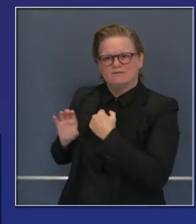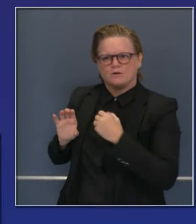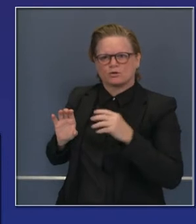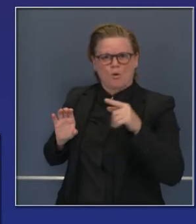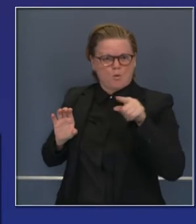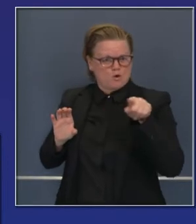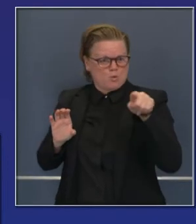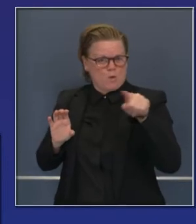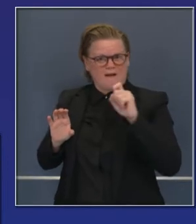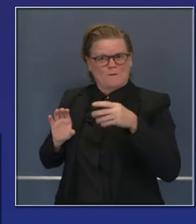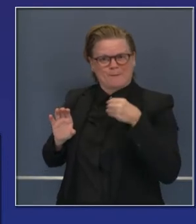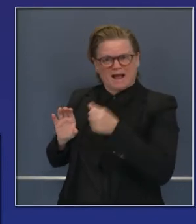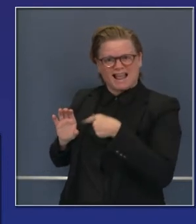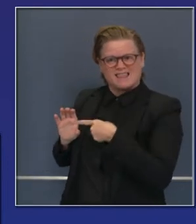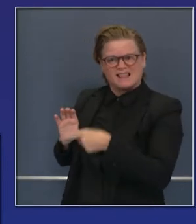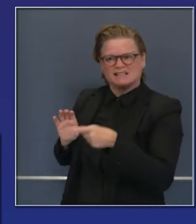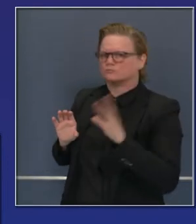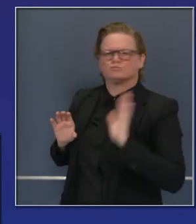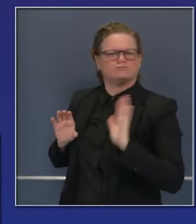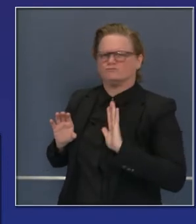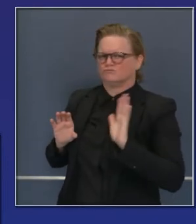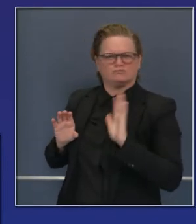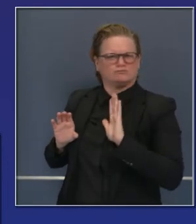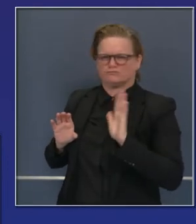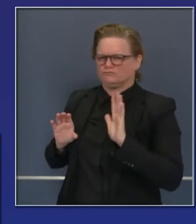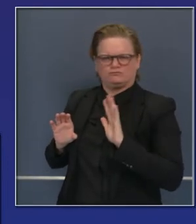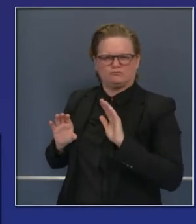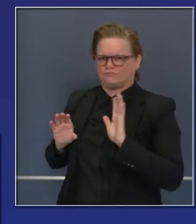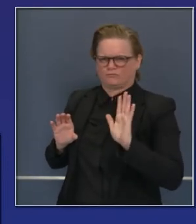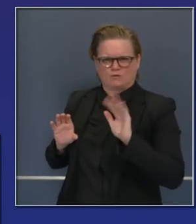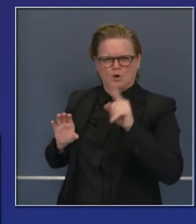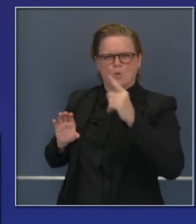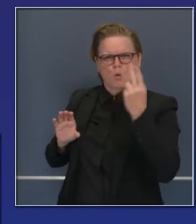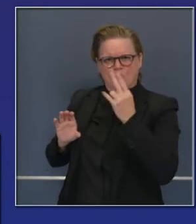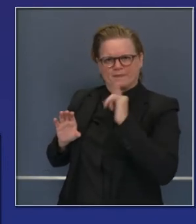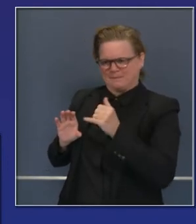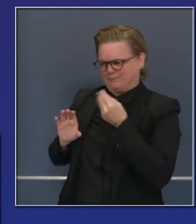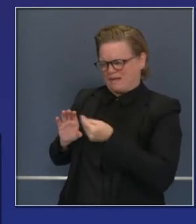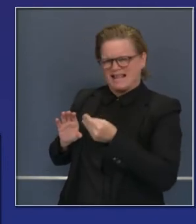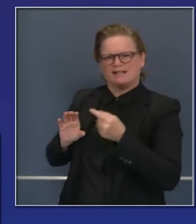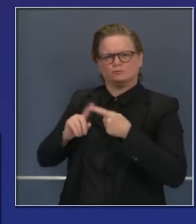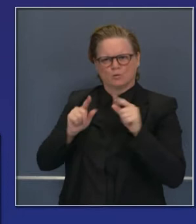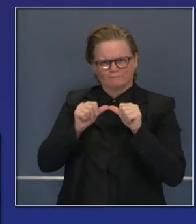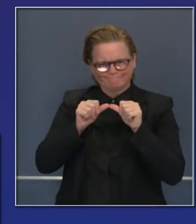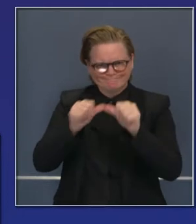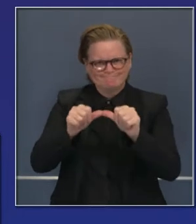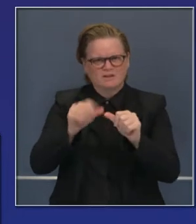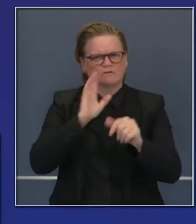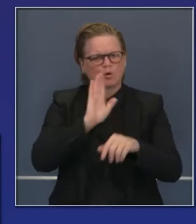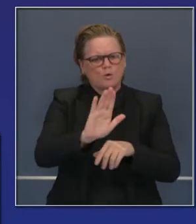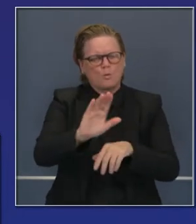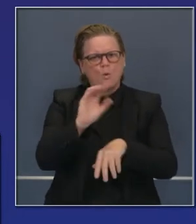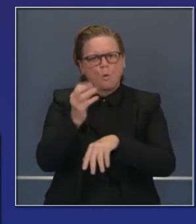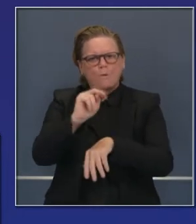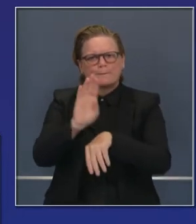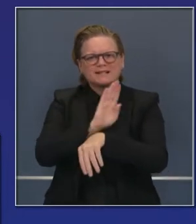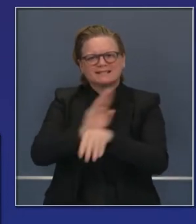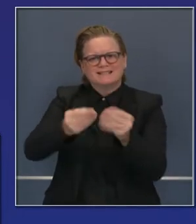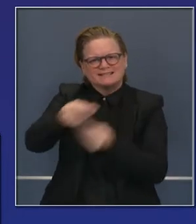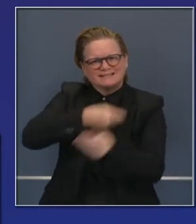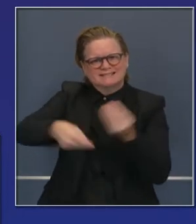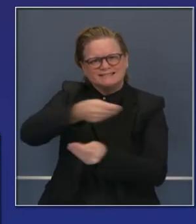utilizarlo para poder sufragar sus gastos profesionales. Y esto será